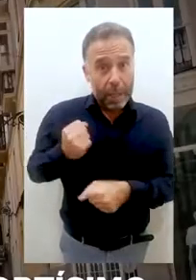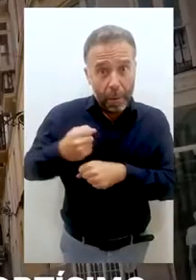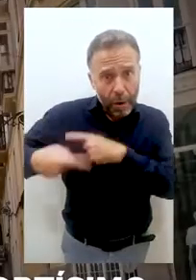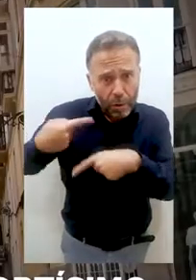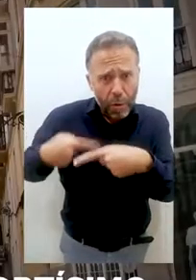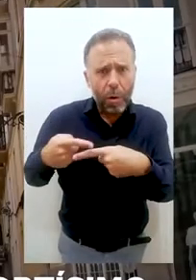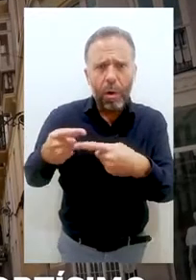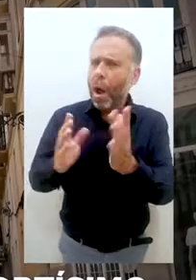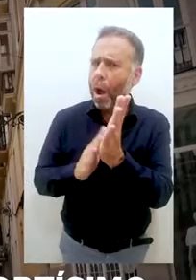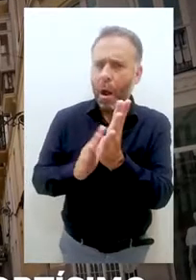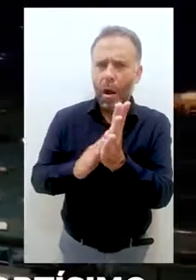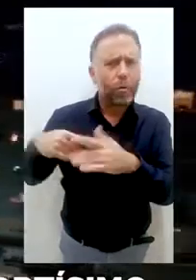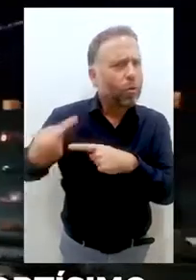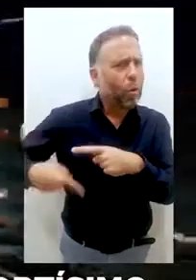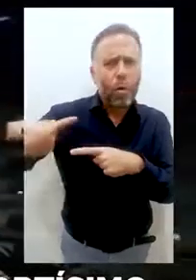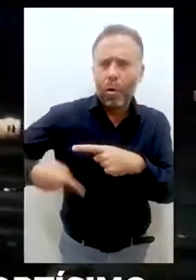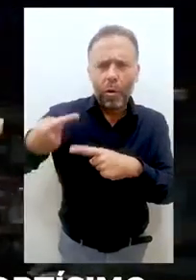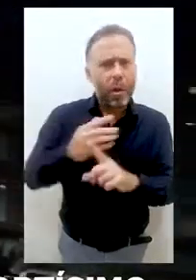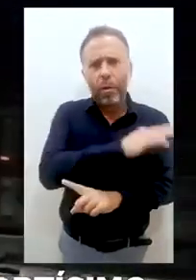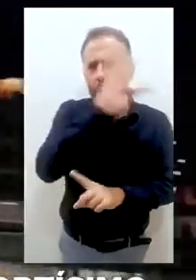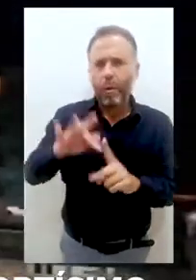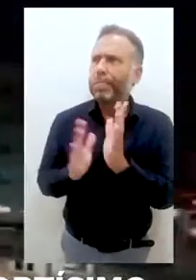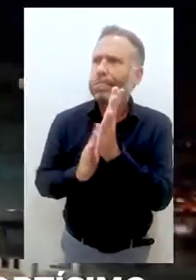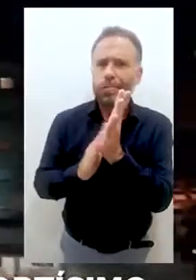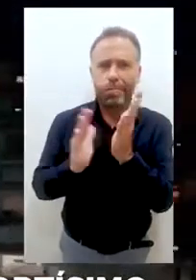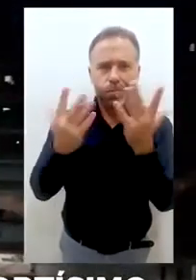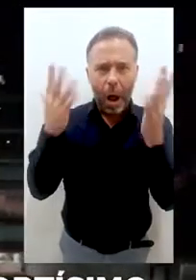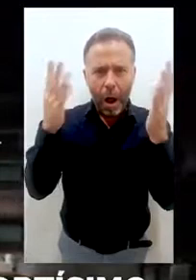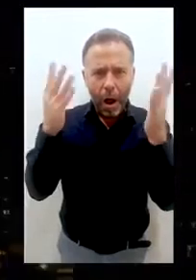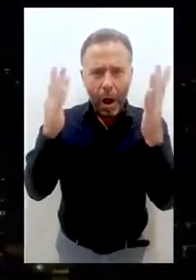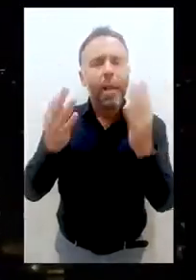cuya tarea diaria merece un fortísimo aplauso a todas horas.